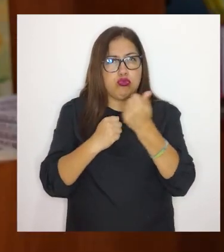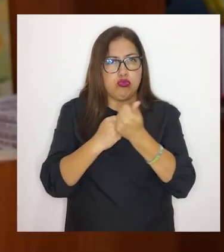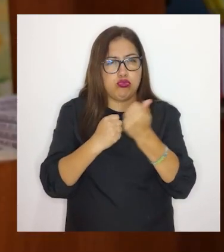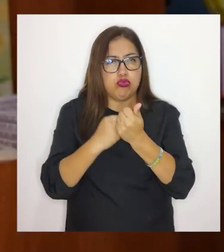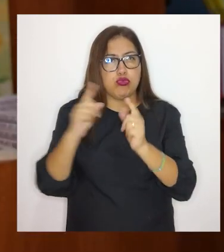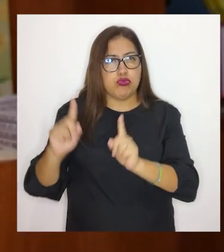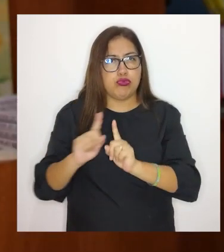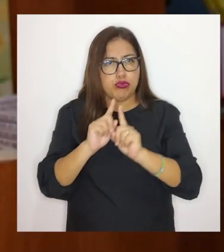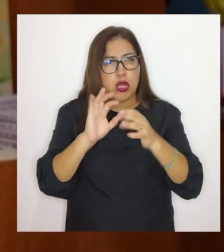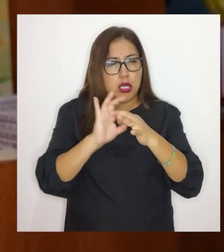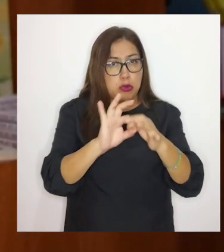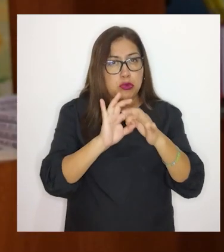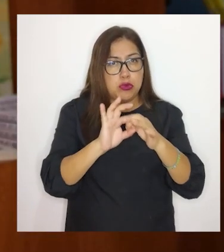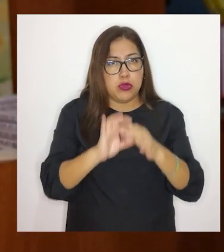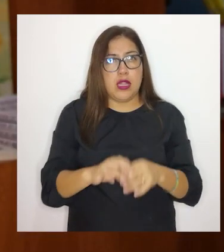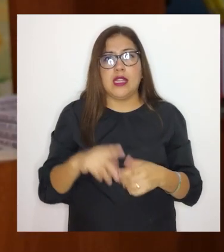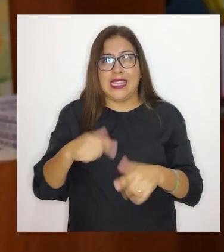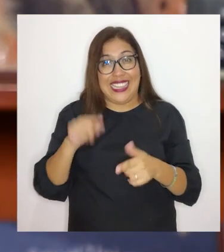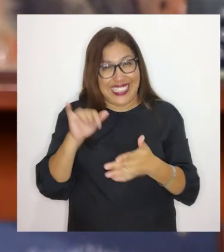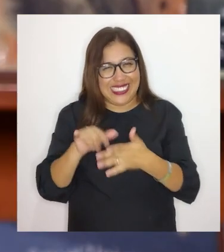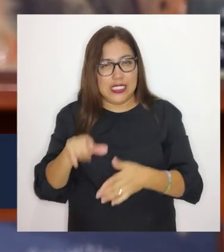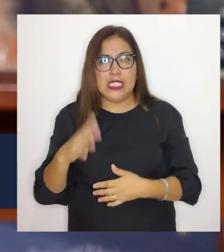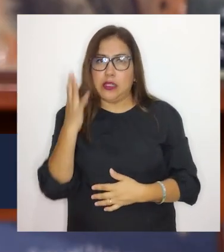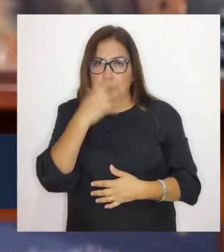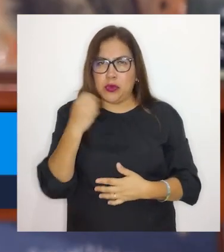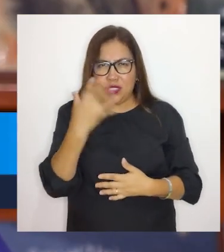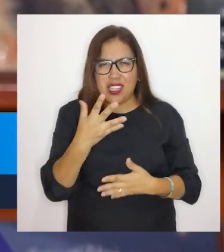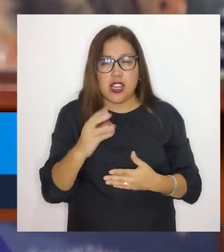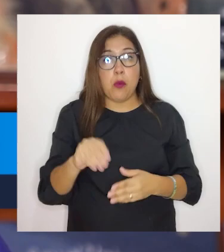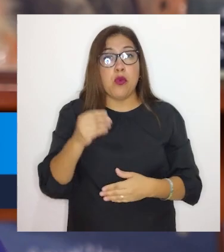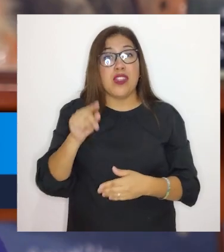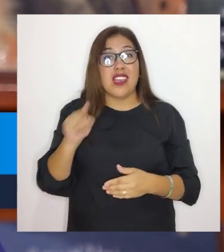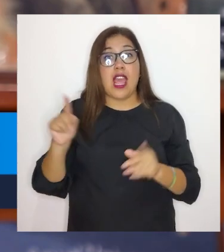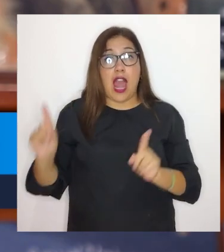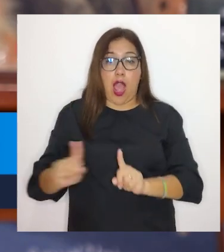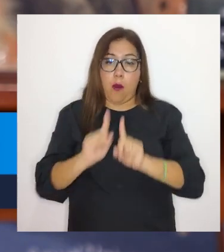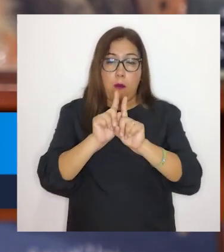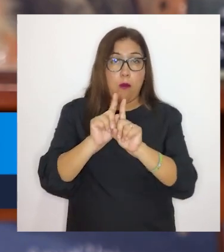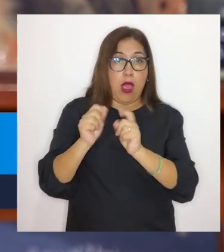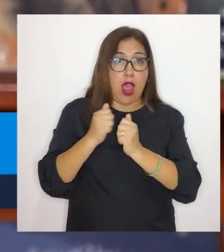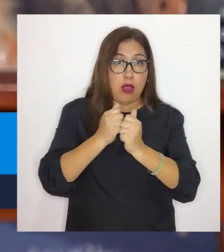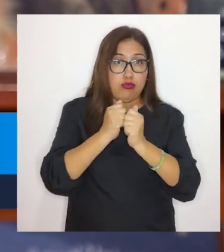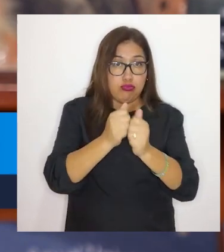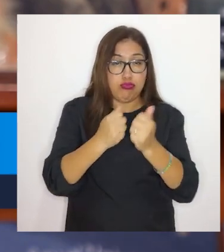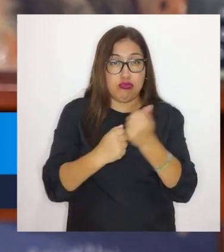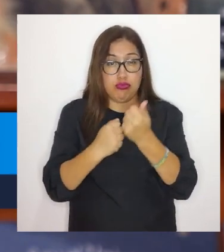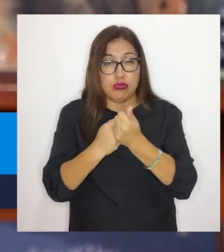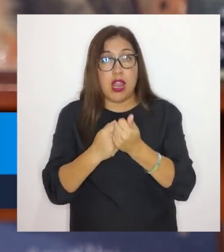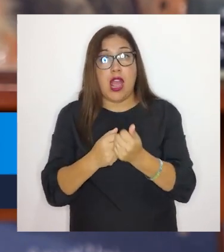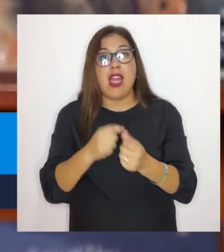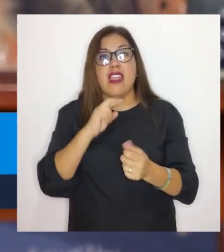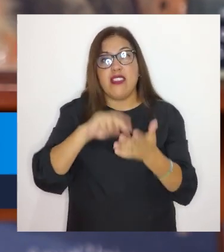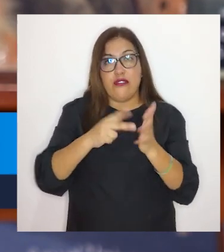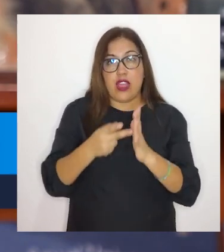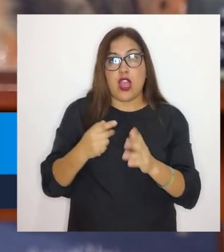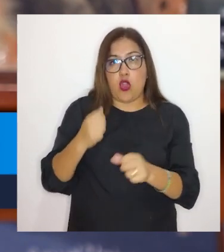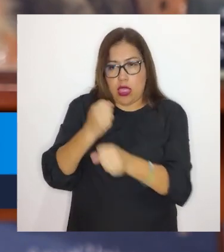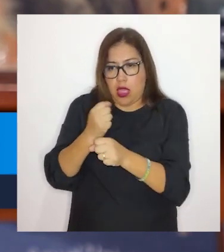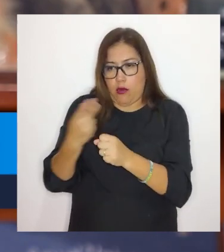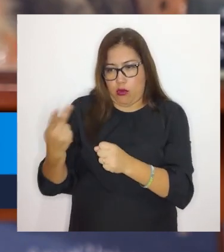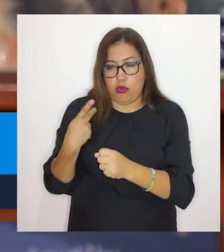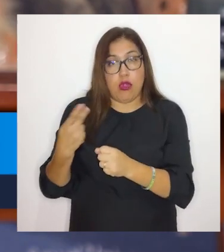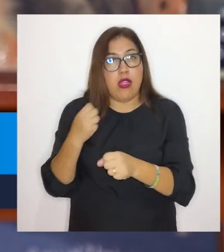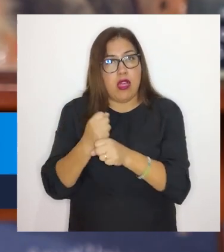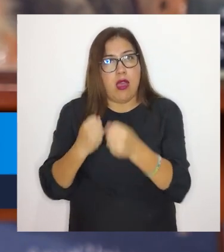articulación. El acompañamiento. Esto es lindo, porque el acompañamiento consiste en trabajar con la persona,